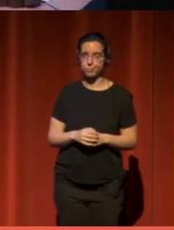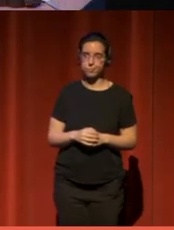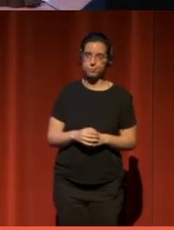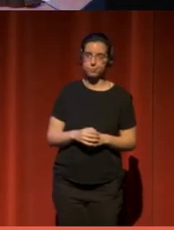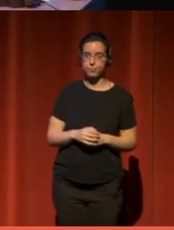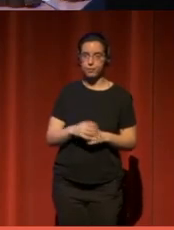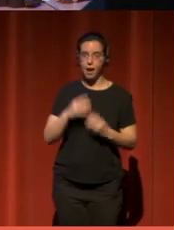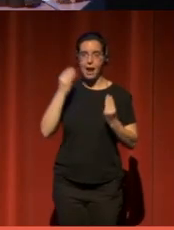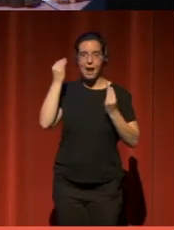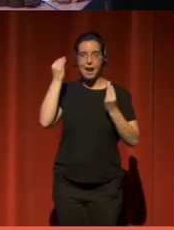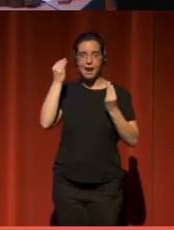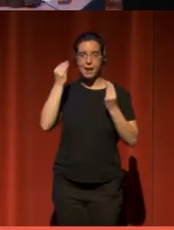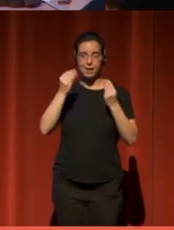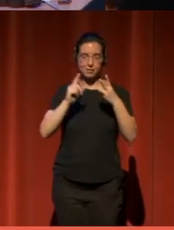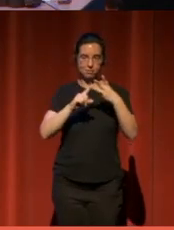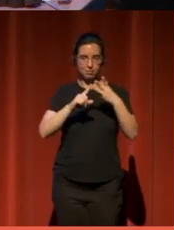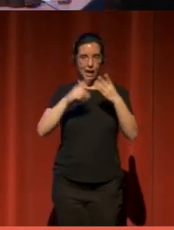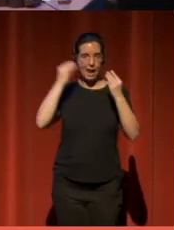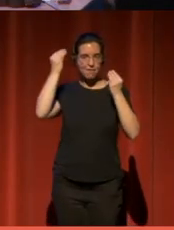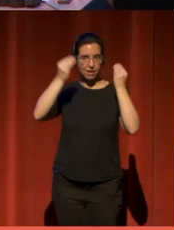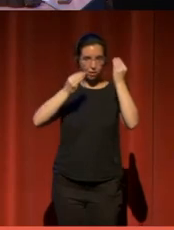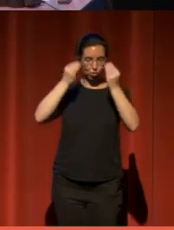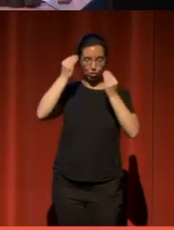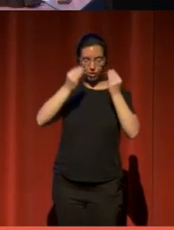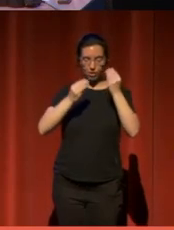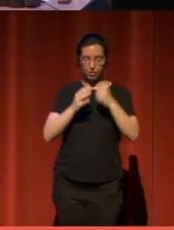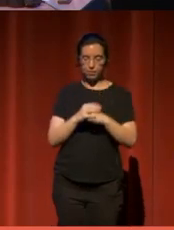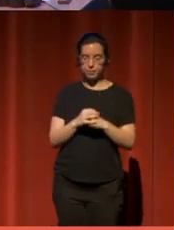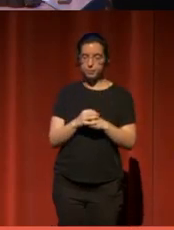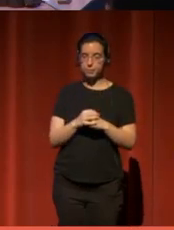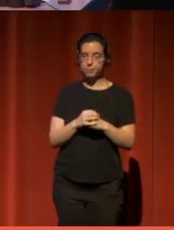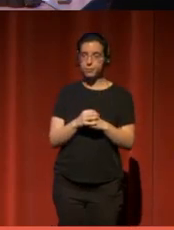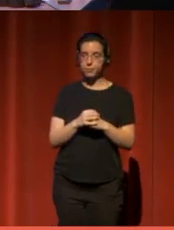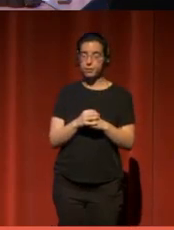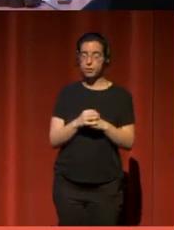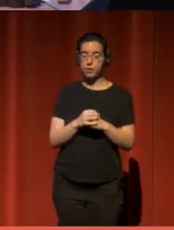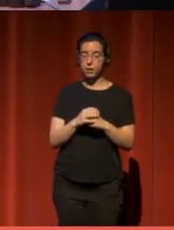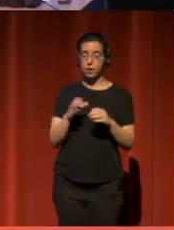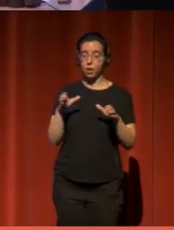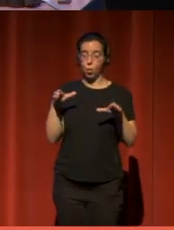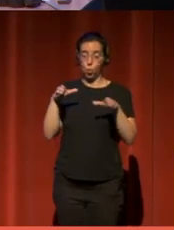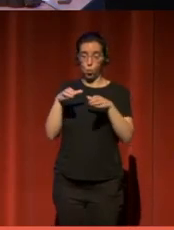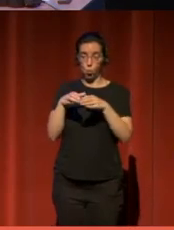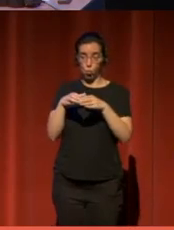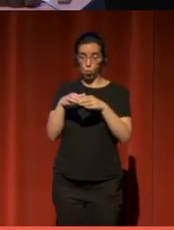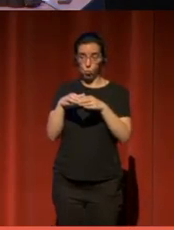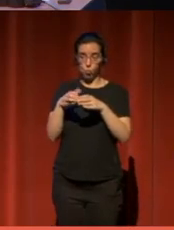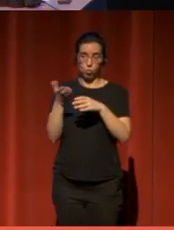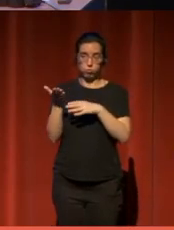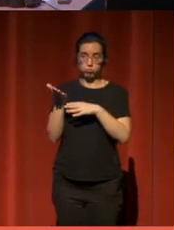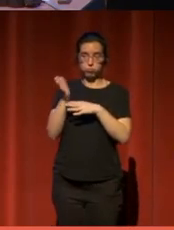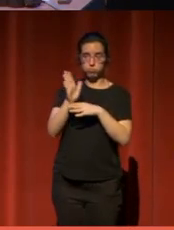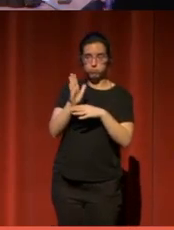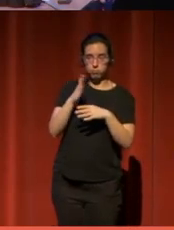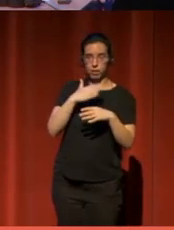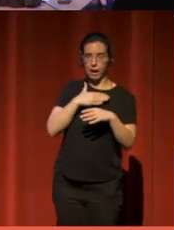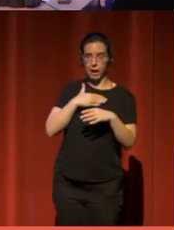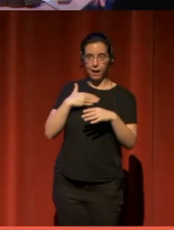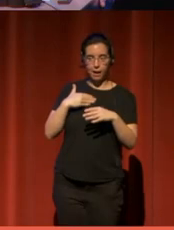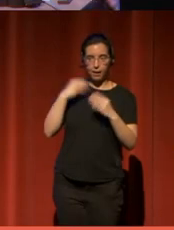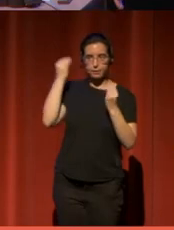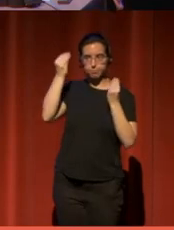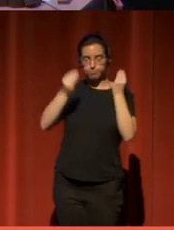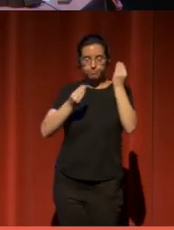Bueno, reflexionar. A ver, el grupo se ha propuesto ir publicando reflexiones en torno